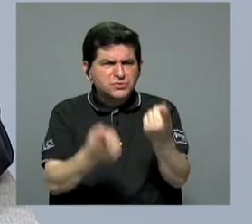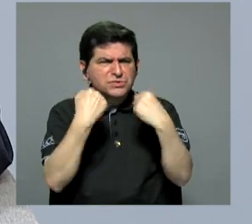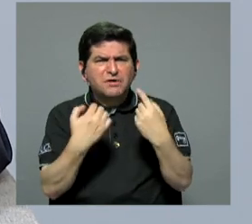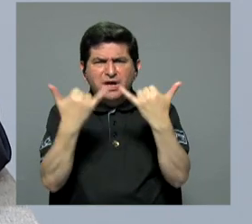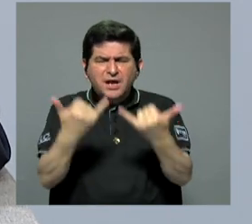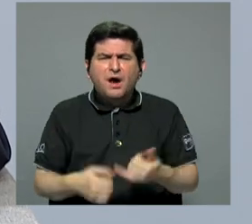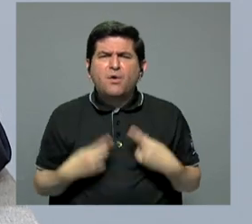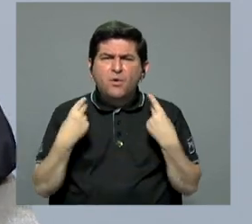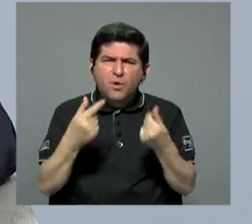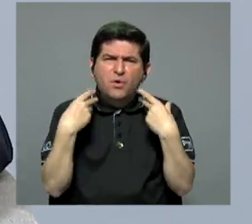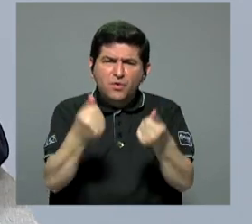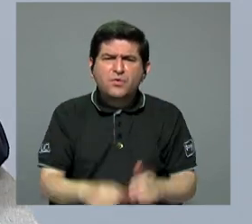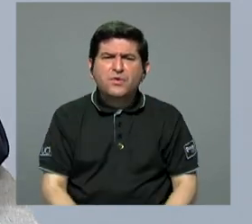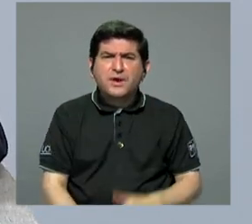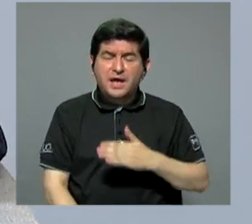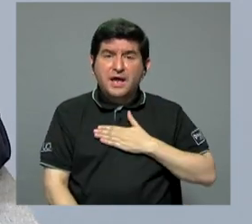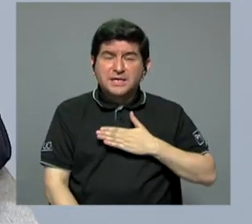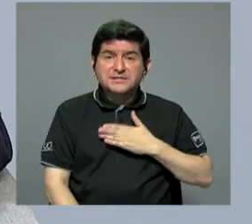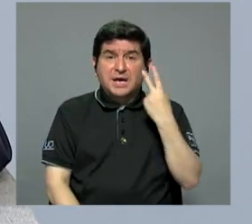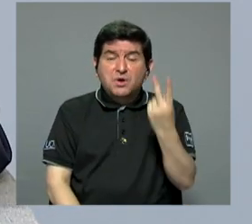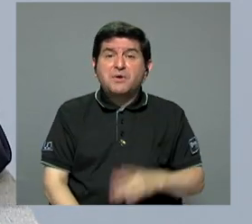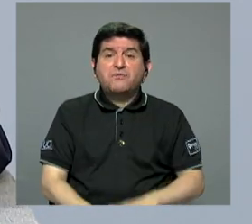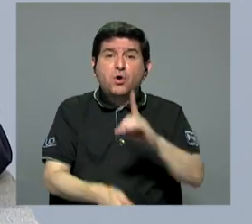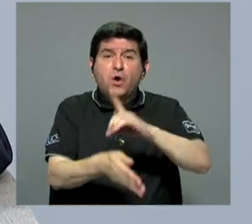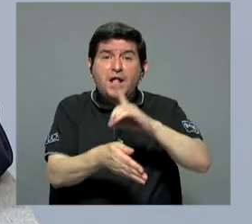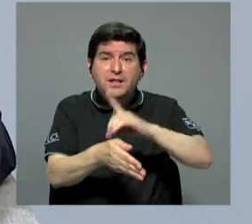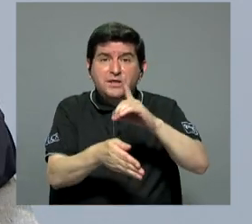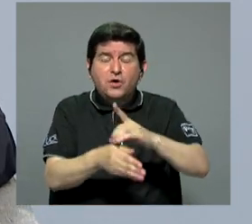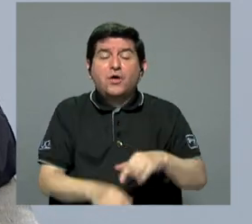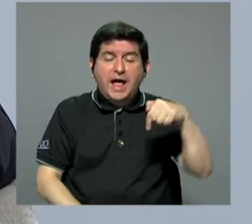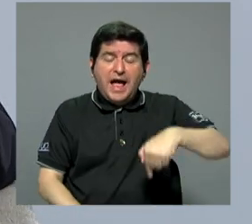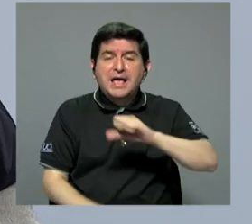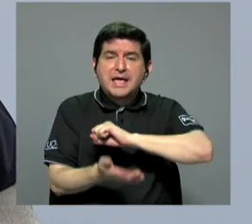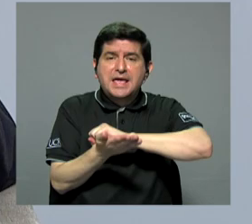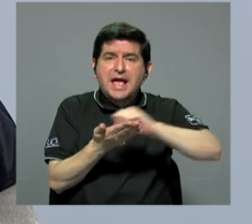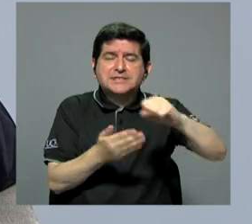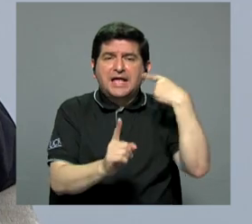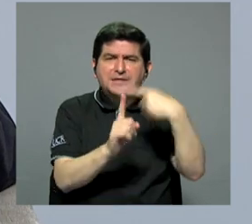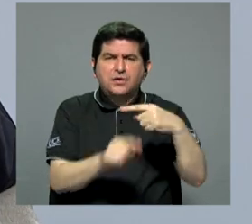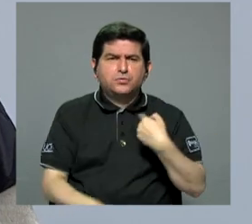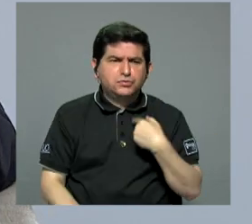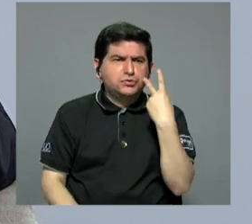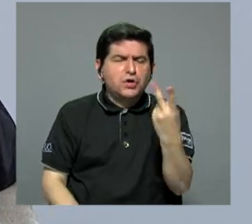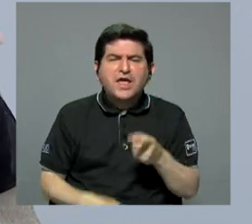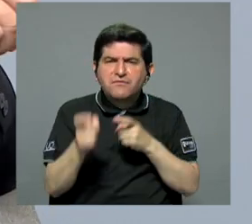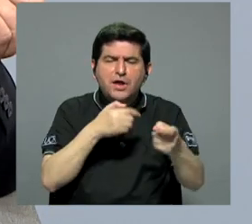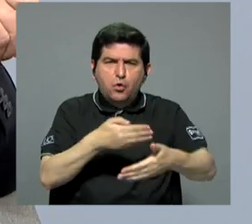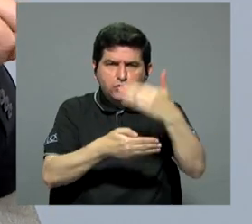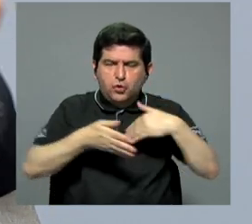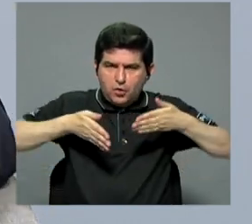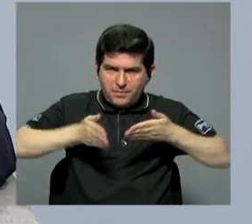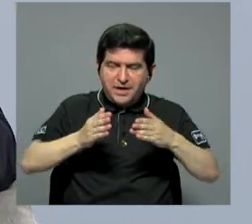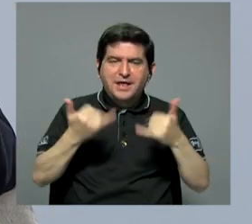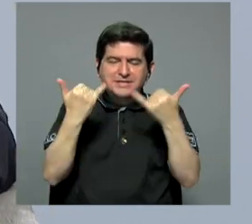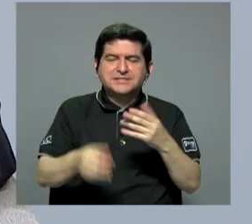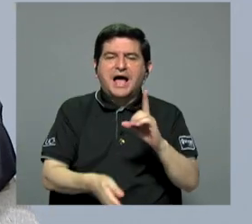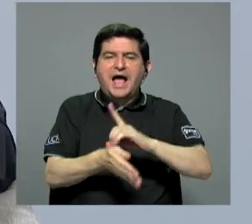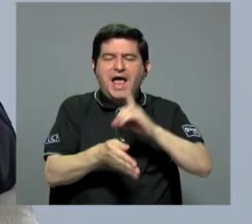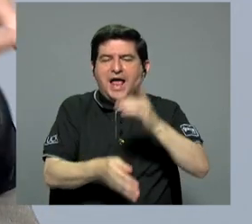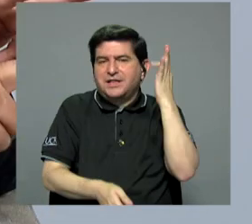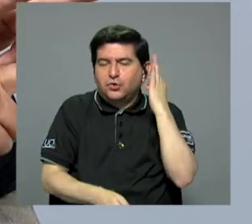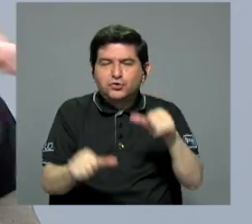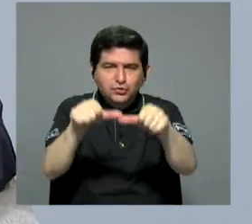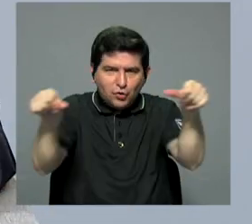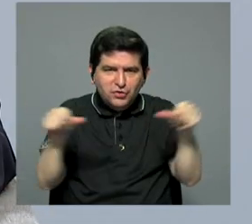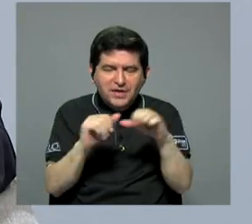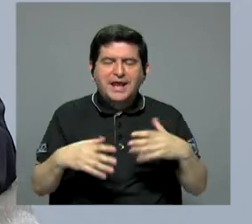ahorita? Que viene corriendo también. Es que me acaba de ver el ginecólogo aquí en Santa Cruz. O sea, yo le vi el control prenatal, le acababa de ver el ginecólogo del área